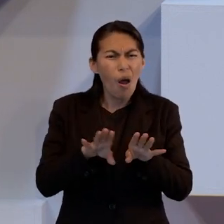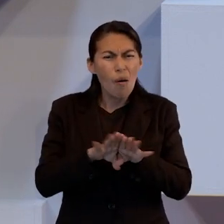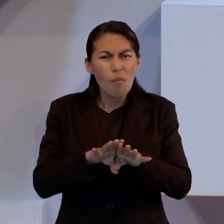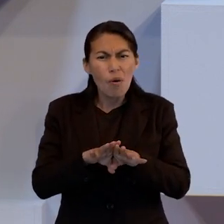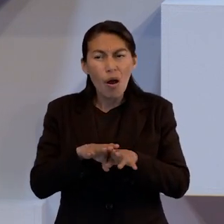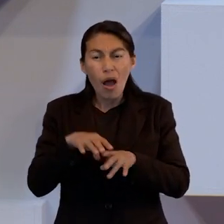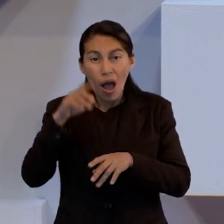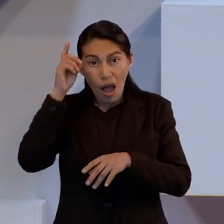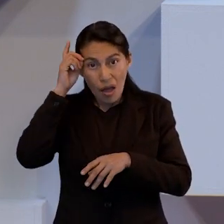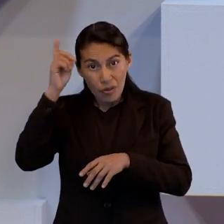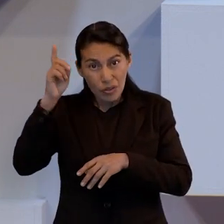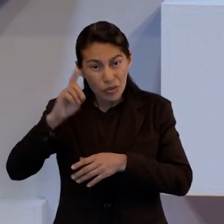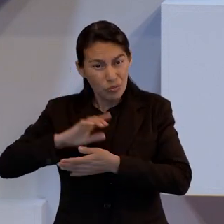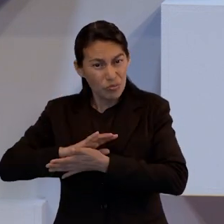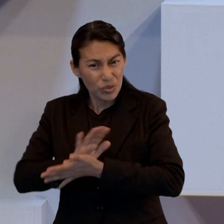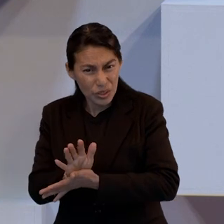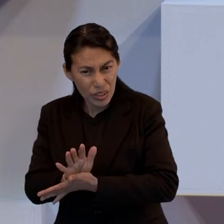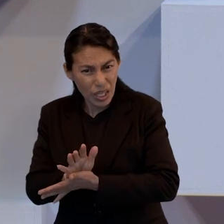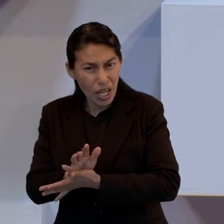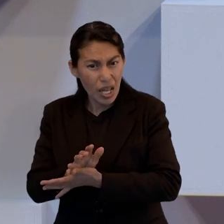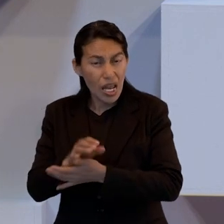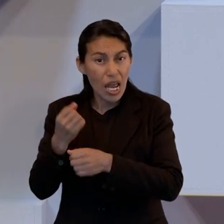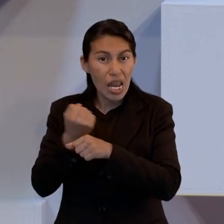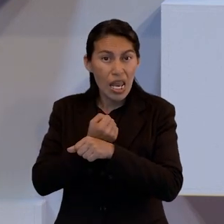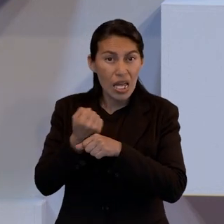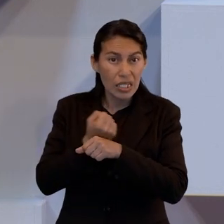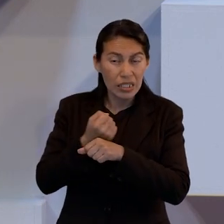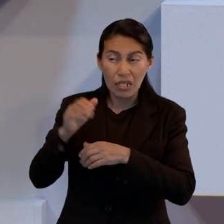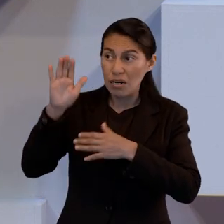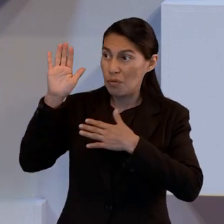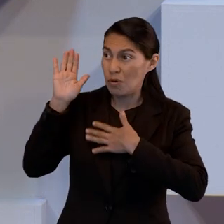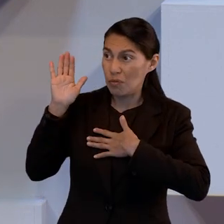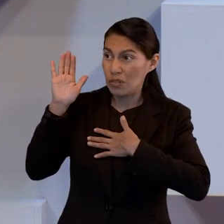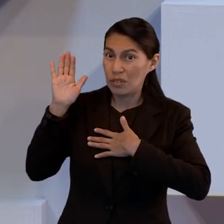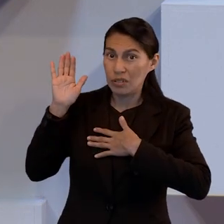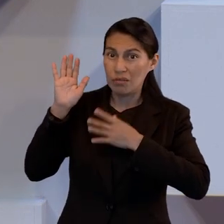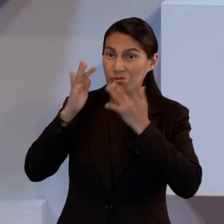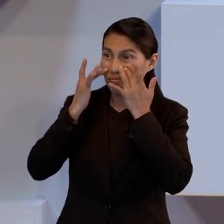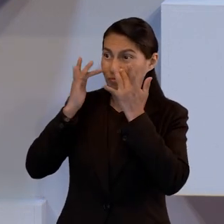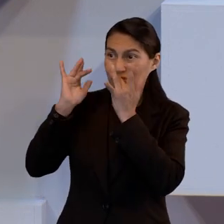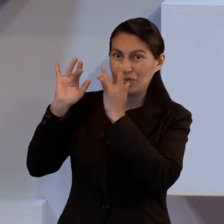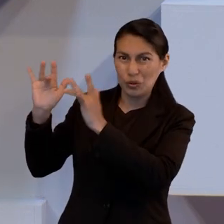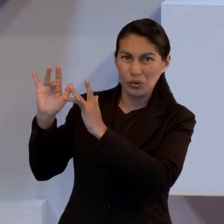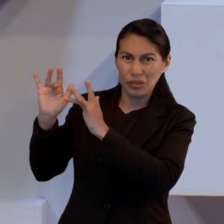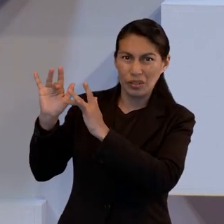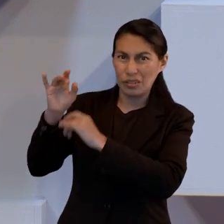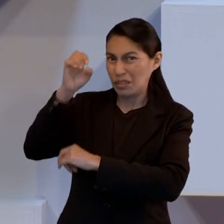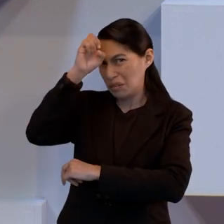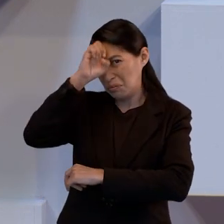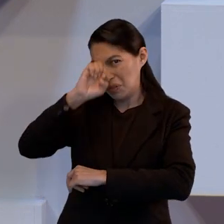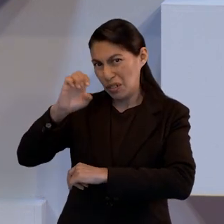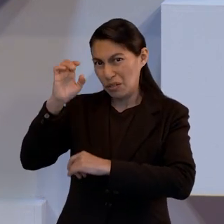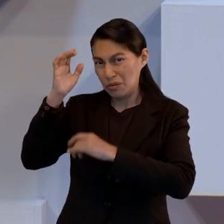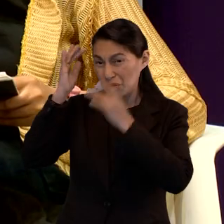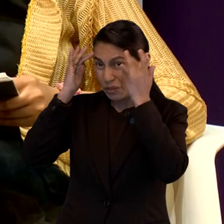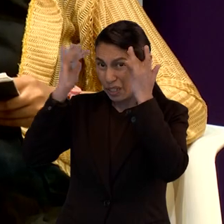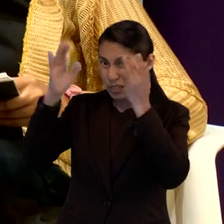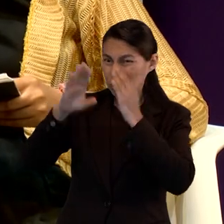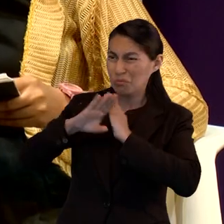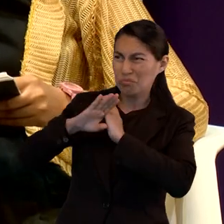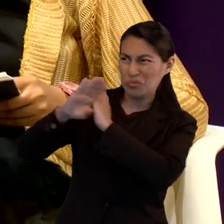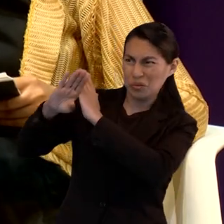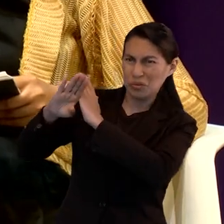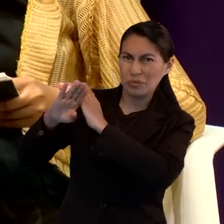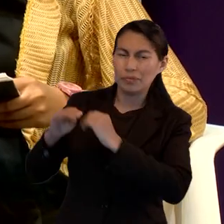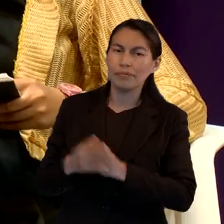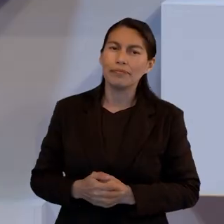profanar la sangre del pacto y ultrajar el Espíritu Santo. Quisiera escuchar de